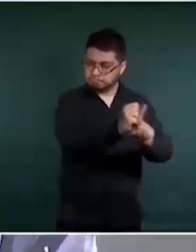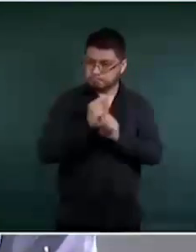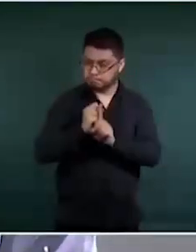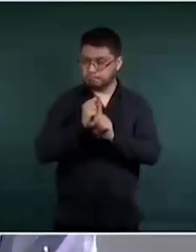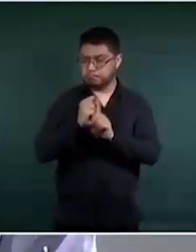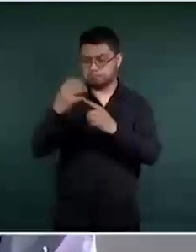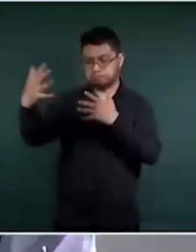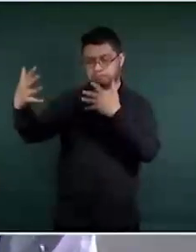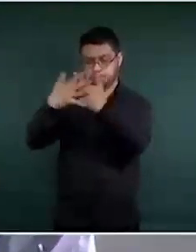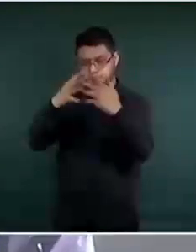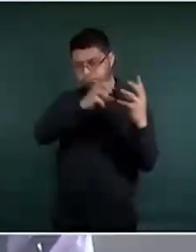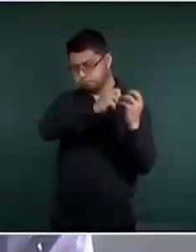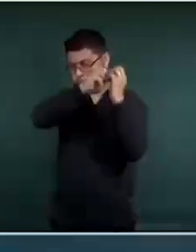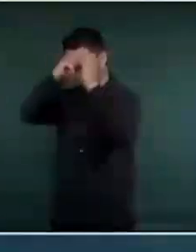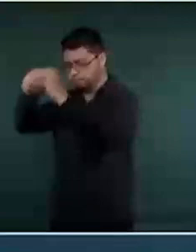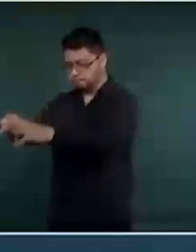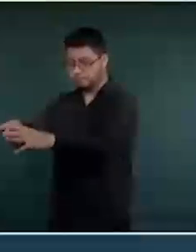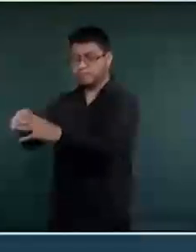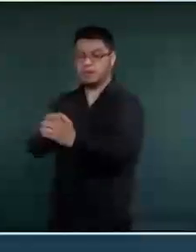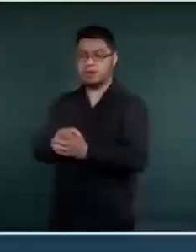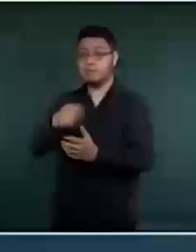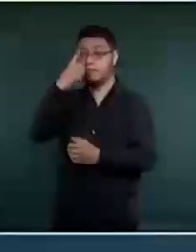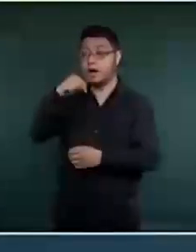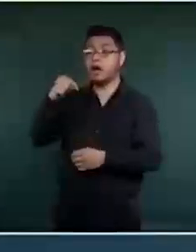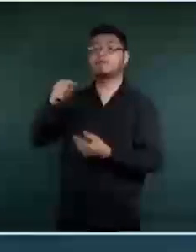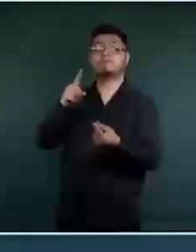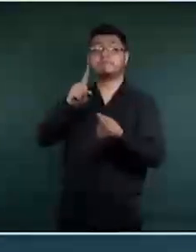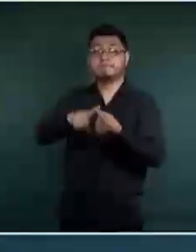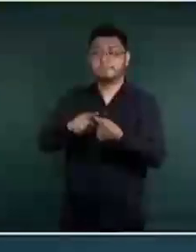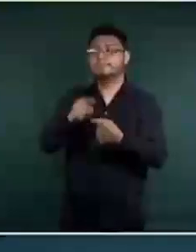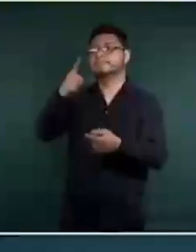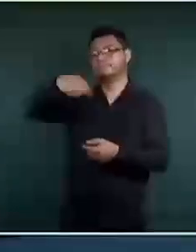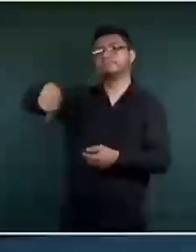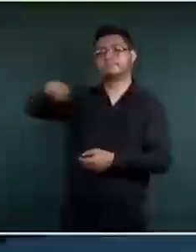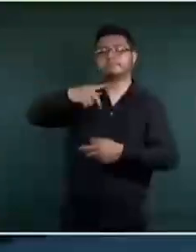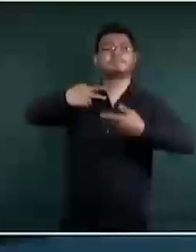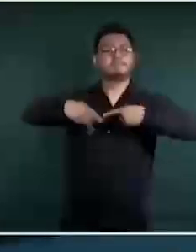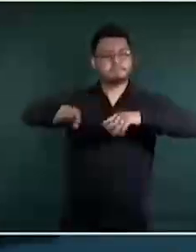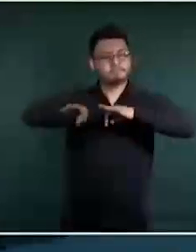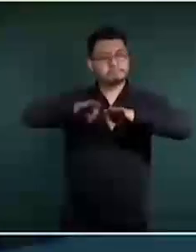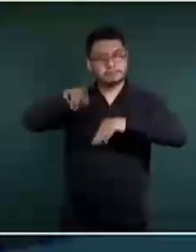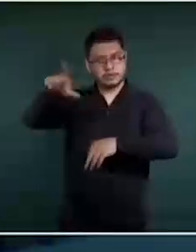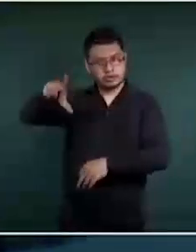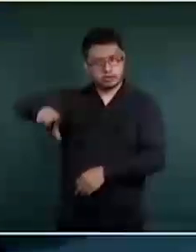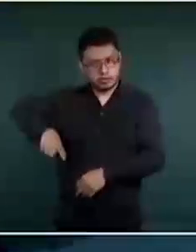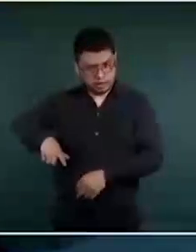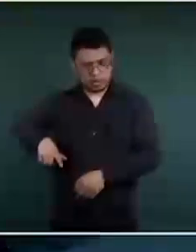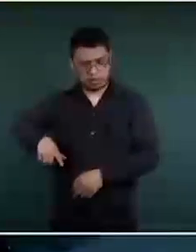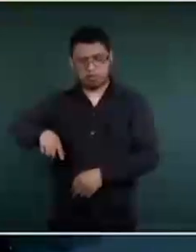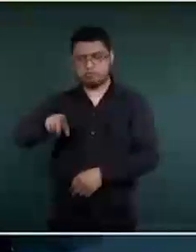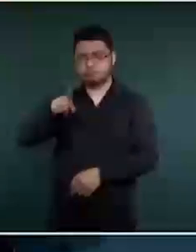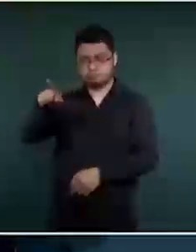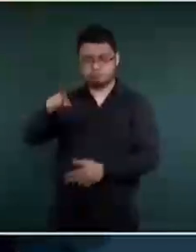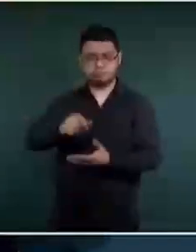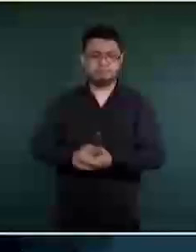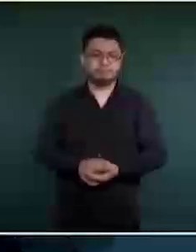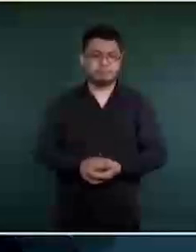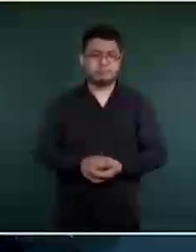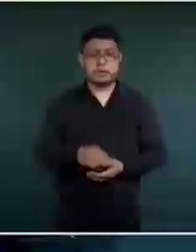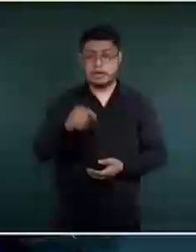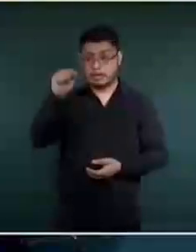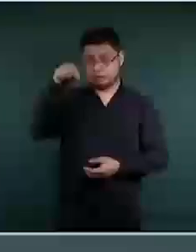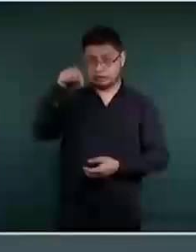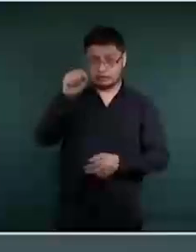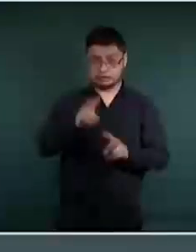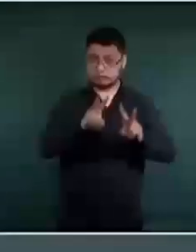servidores públicos involucrados en este caso.